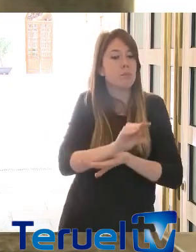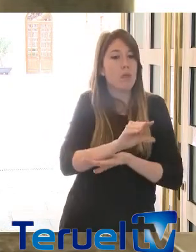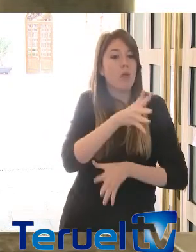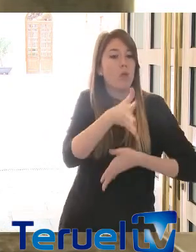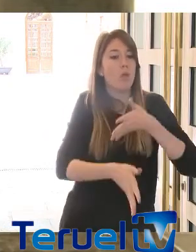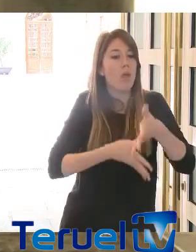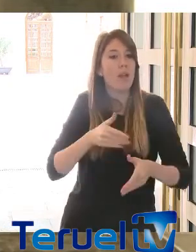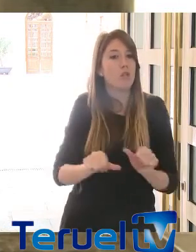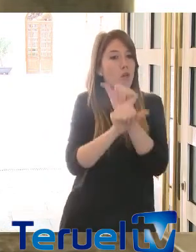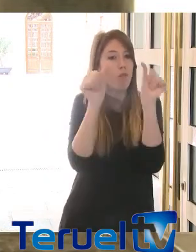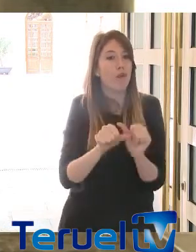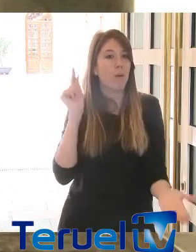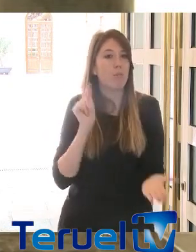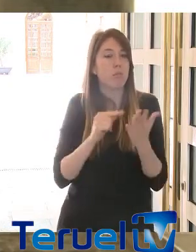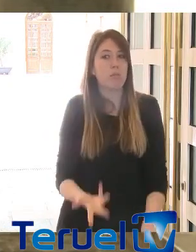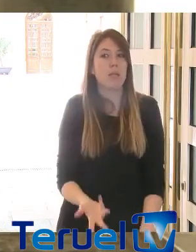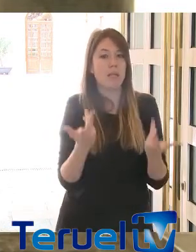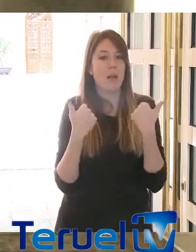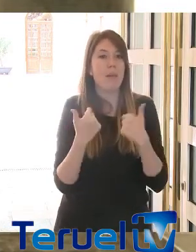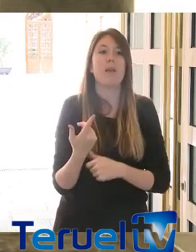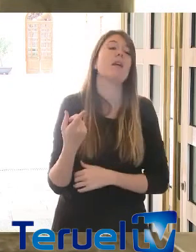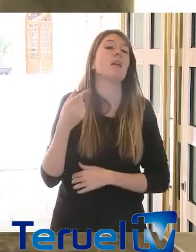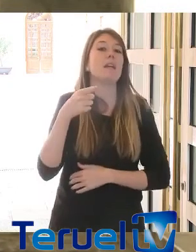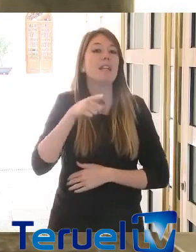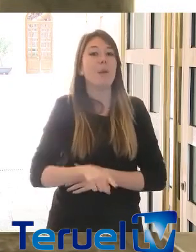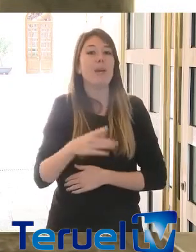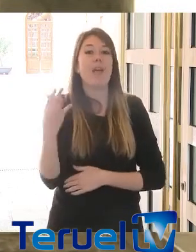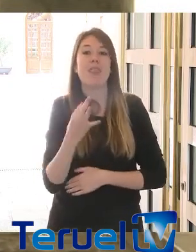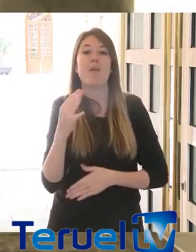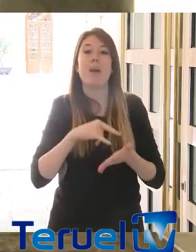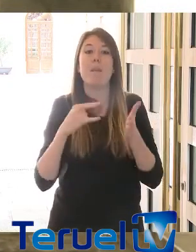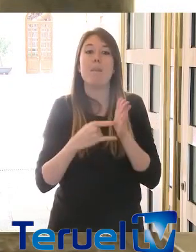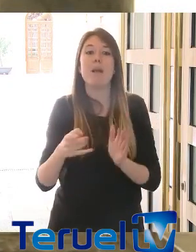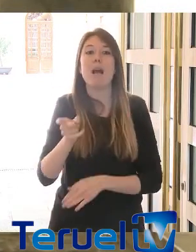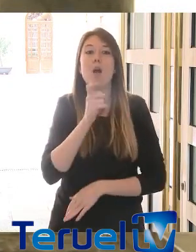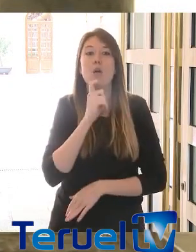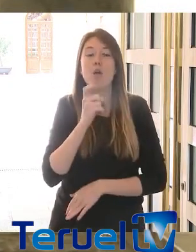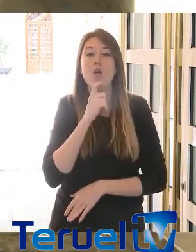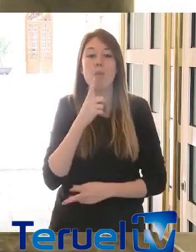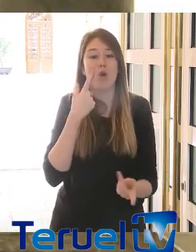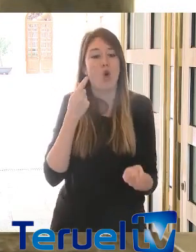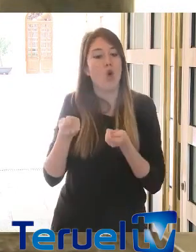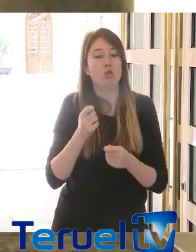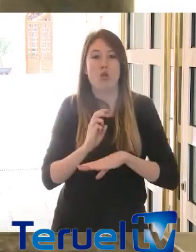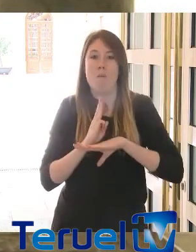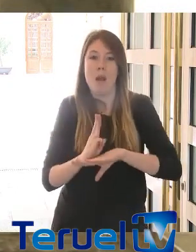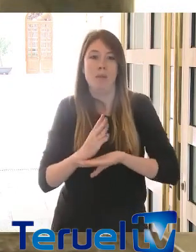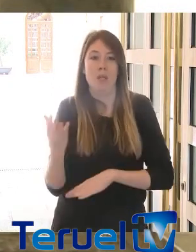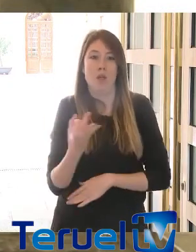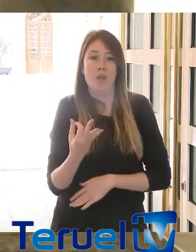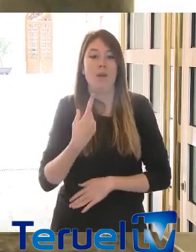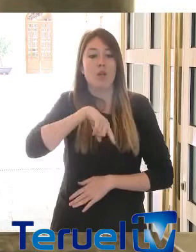de manera rápida y, fundamentalmente, tiene que ser también un plan que esté sometido al control parlamentario. Eso es lo que